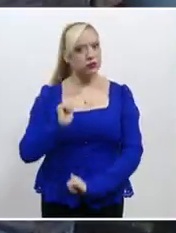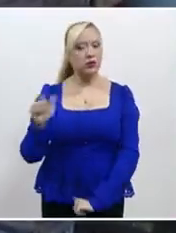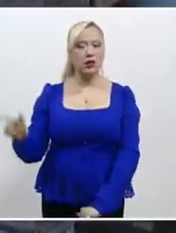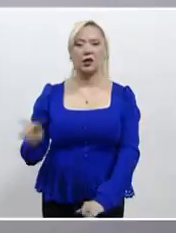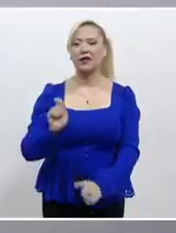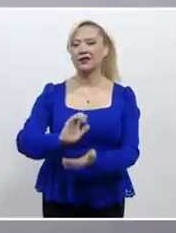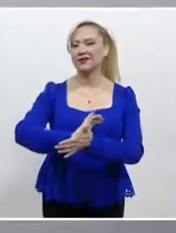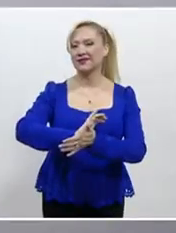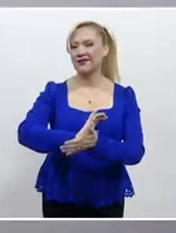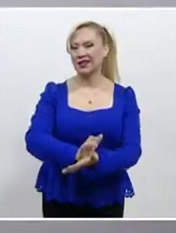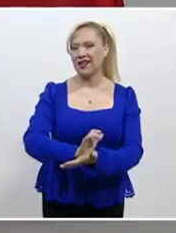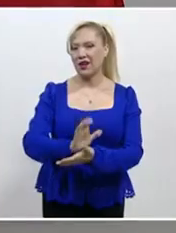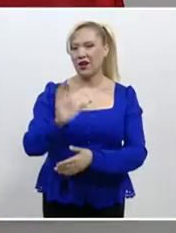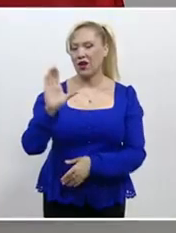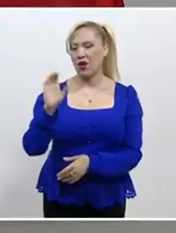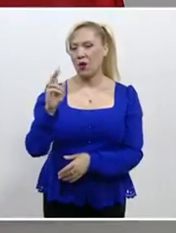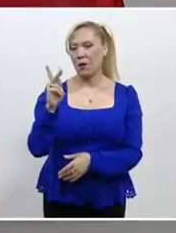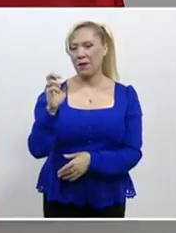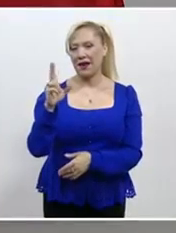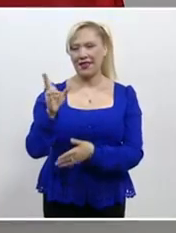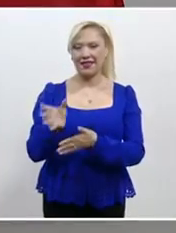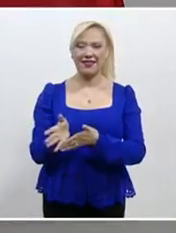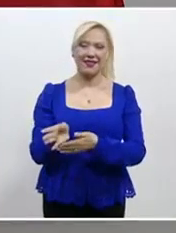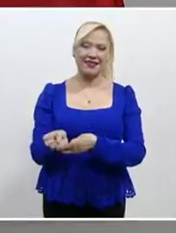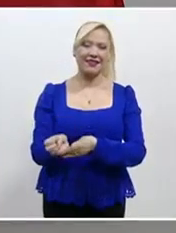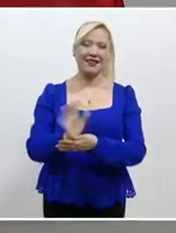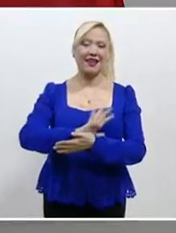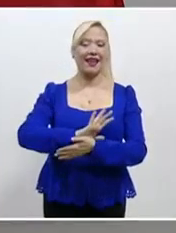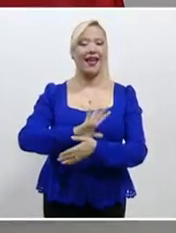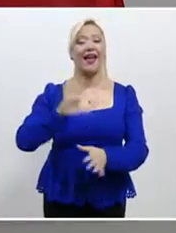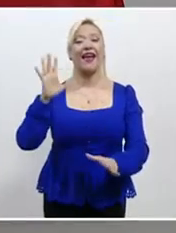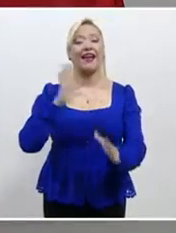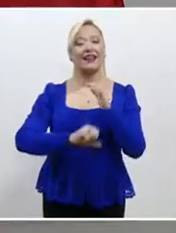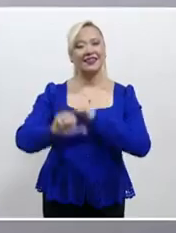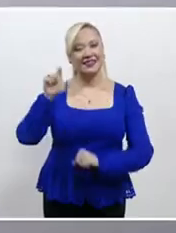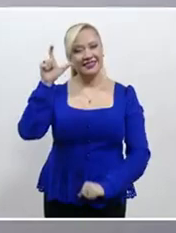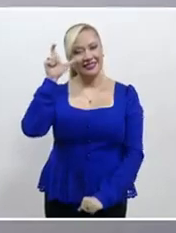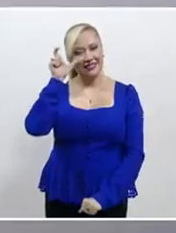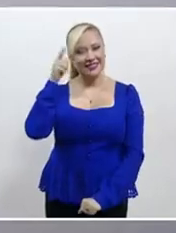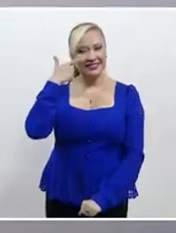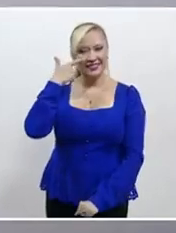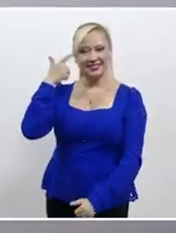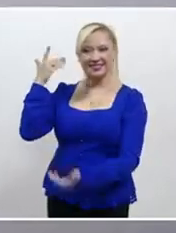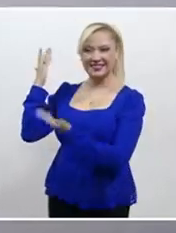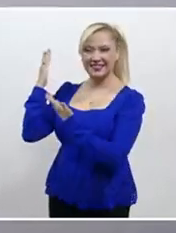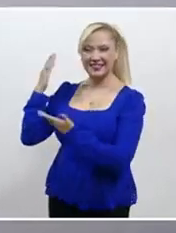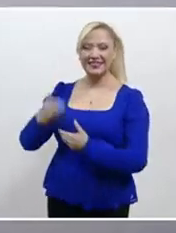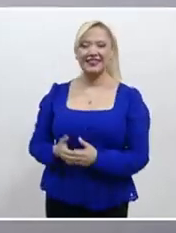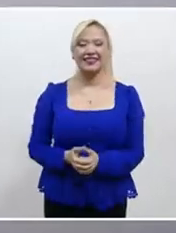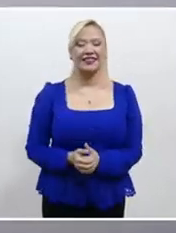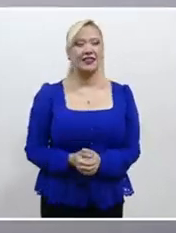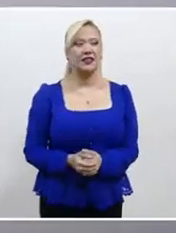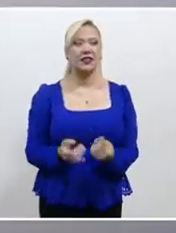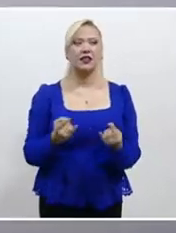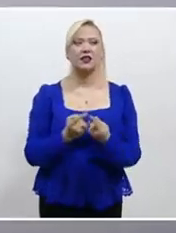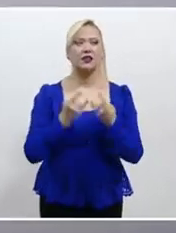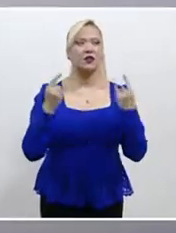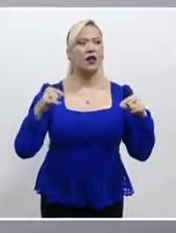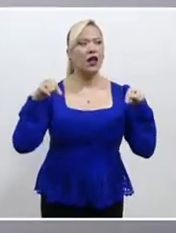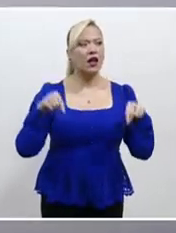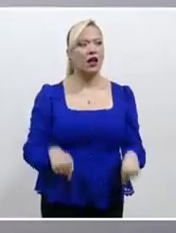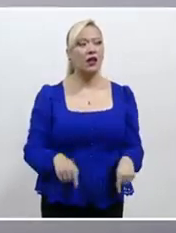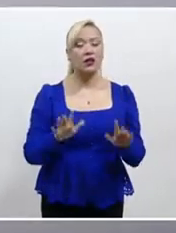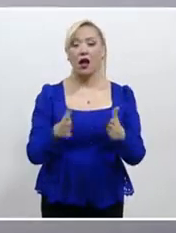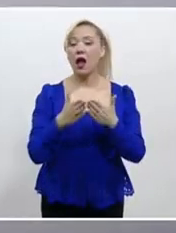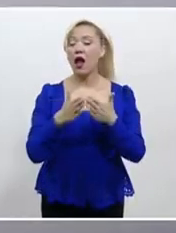Prevenir y Eliminar la Discriminación de la Ciudad de México, Geraldina González de la Vega. Históricamente, el COPRED ha abierto